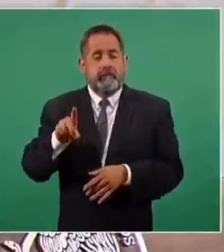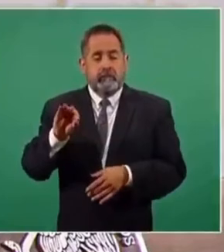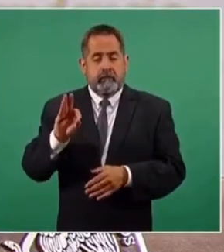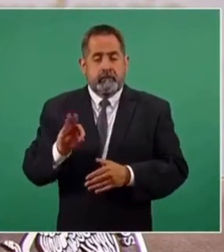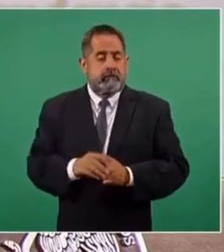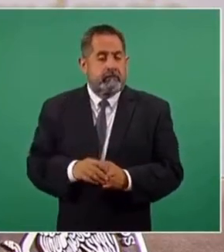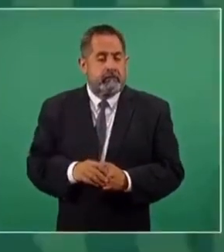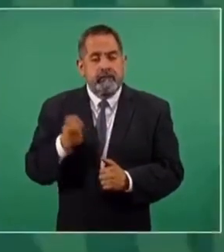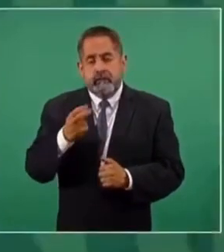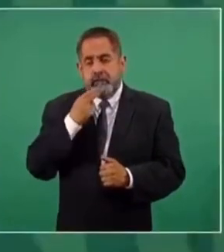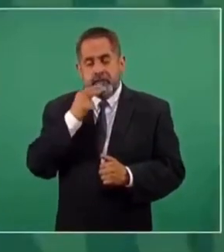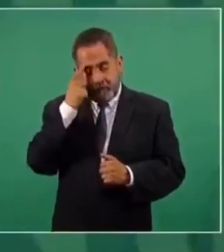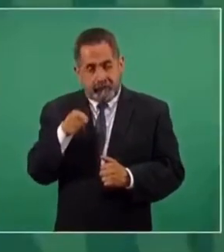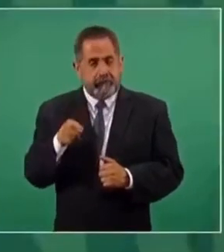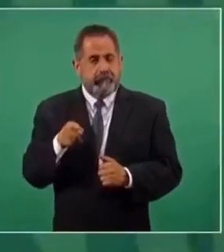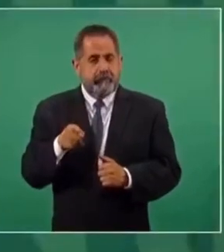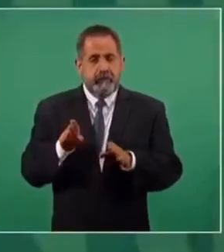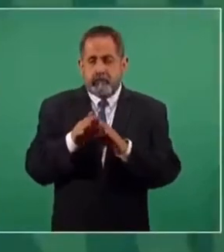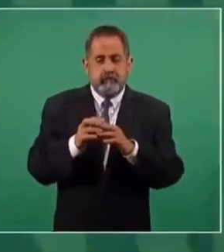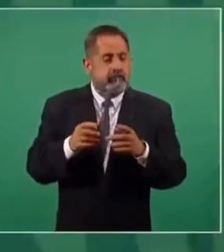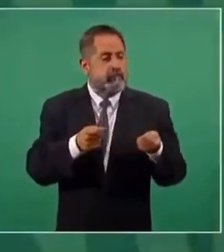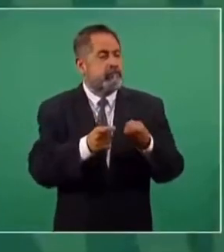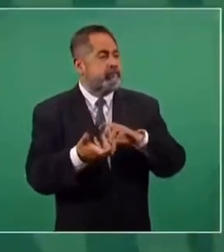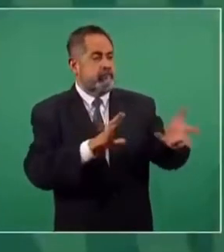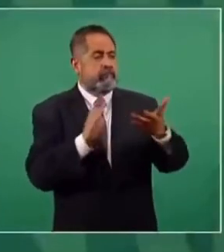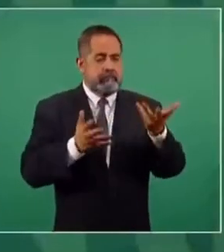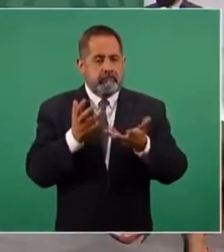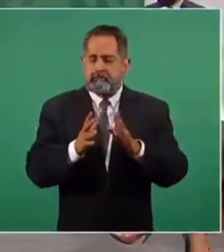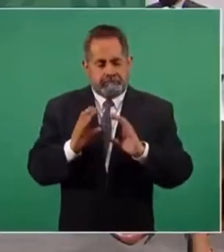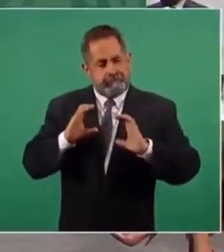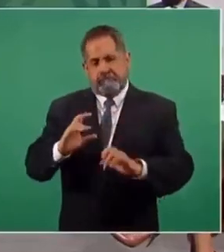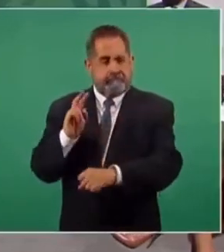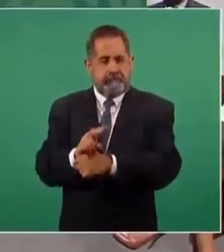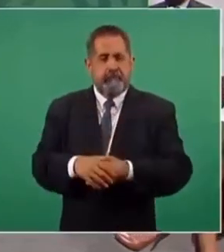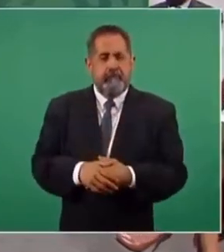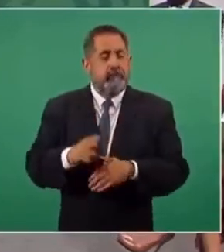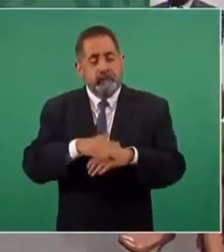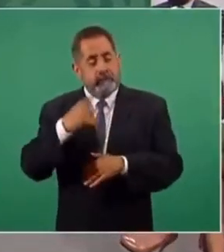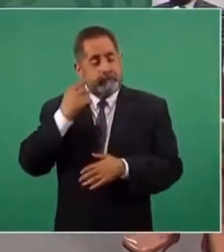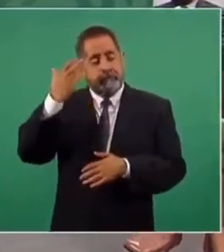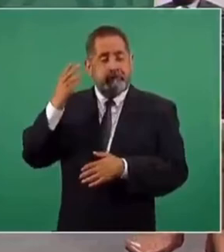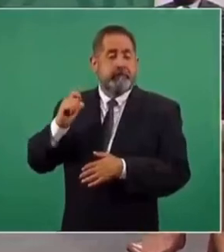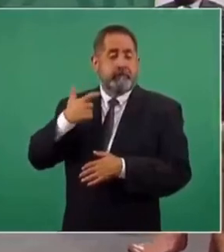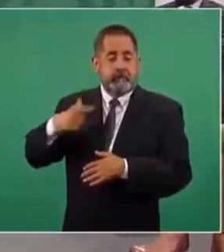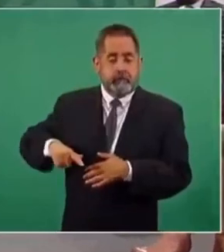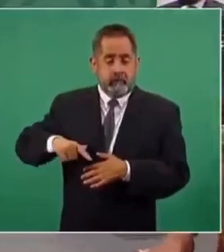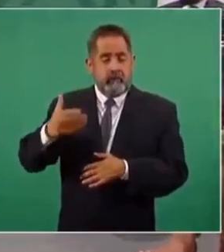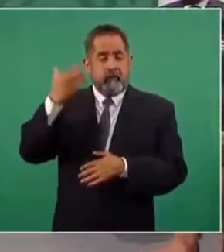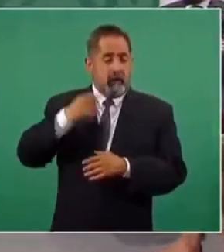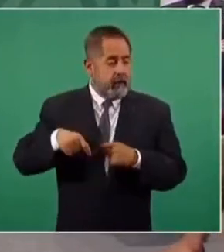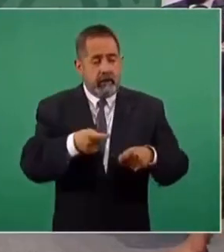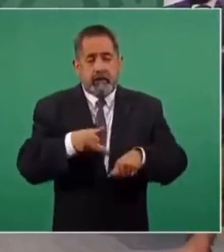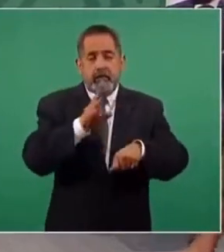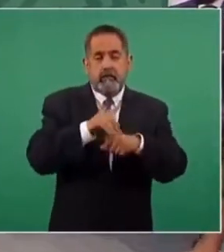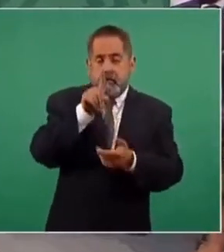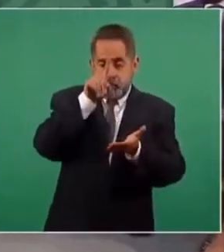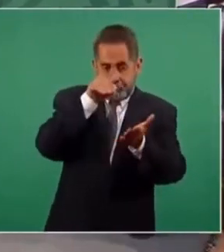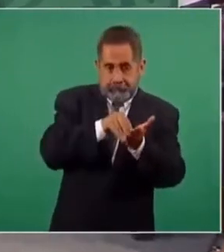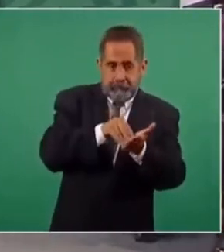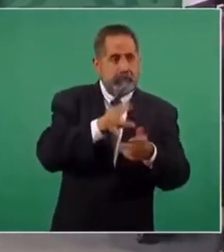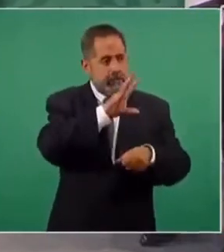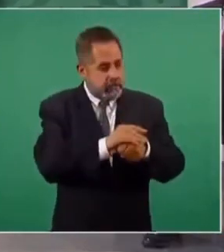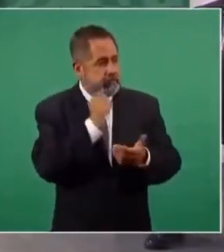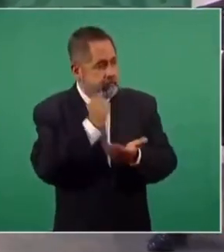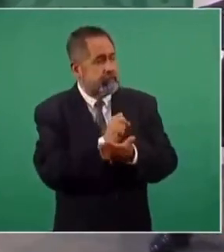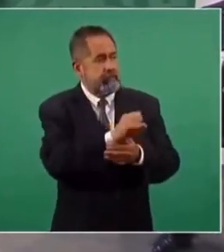Esto va a evitar precisamente este descontrol, porque otorgaron en el gobierno anterior más de mil permisos de